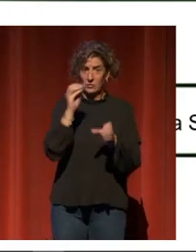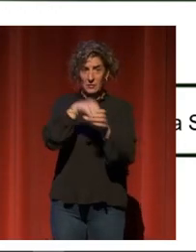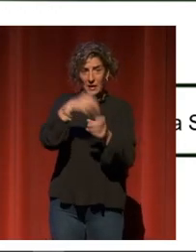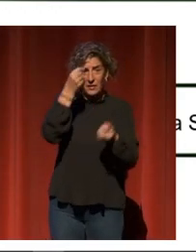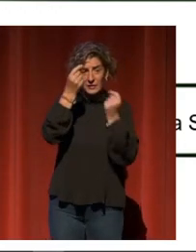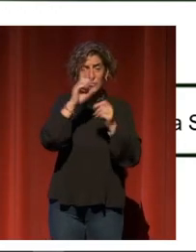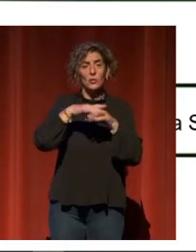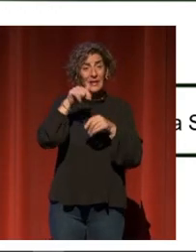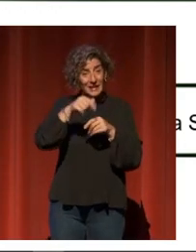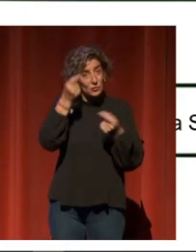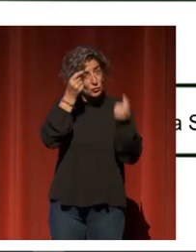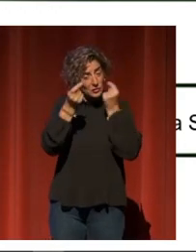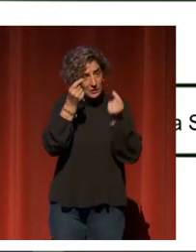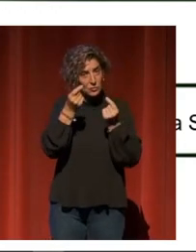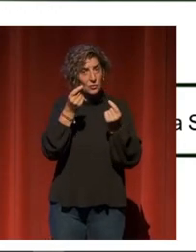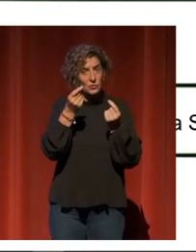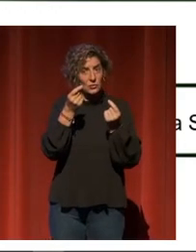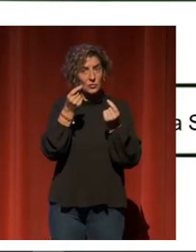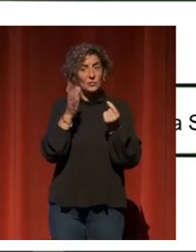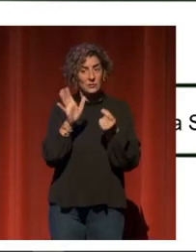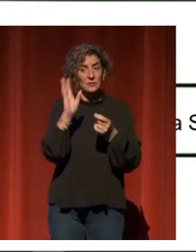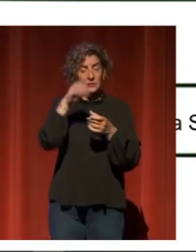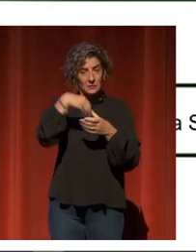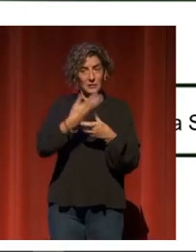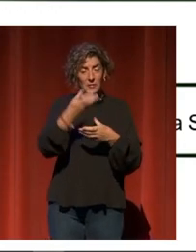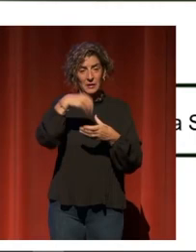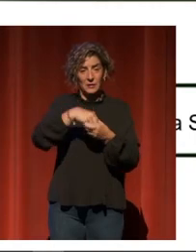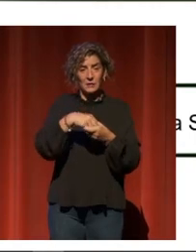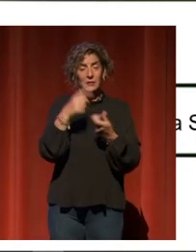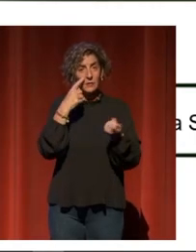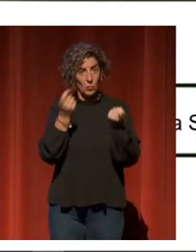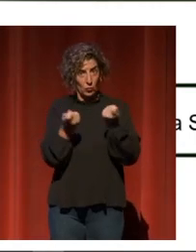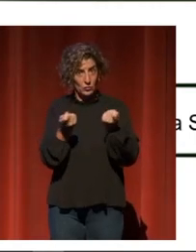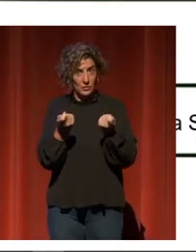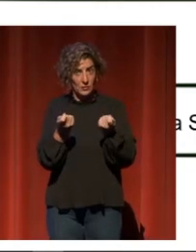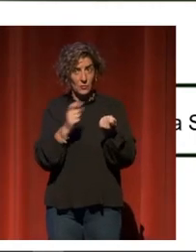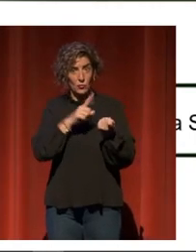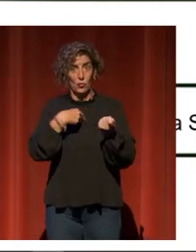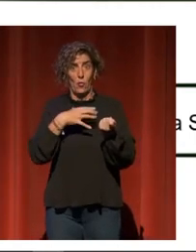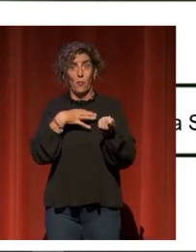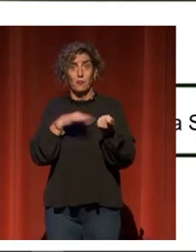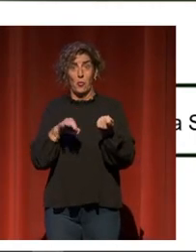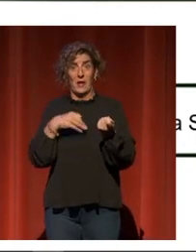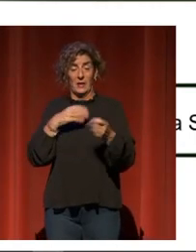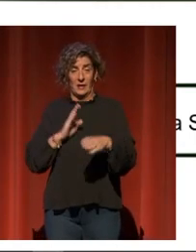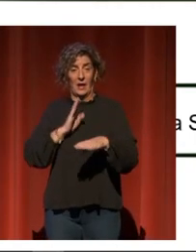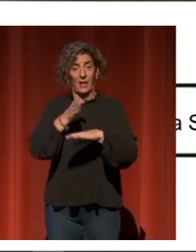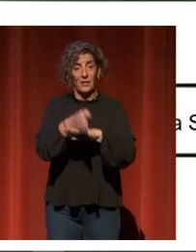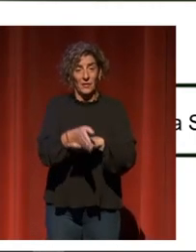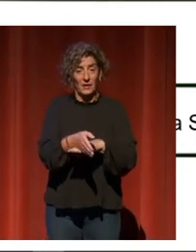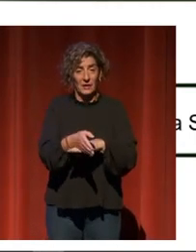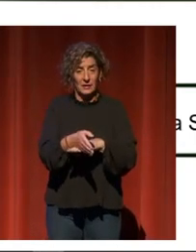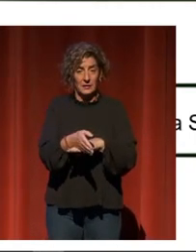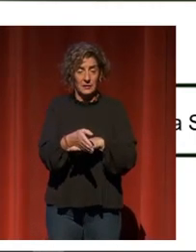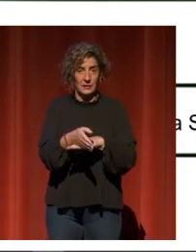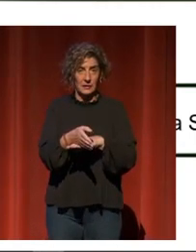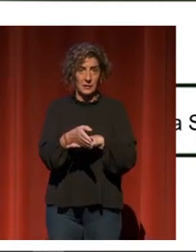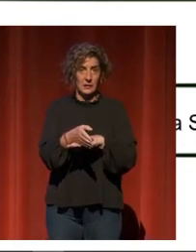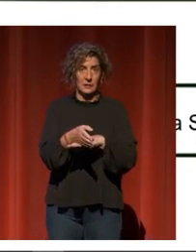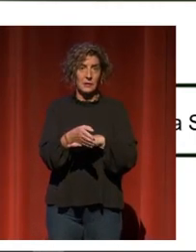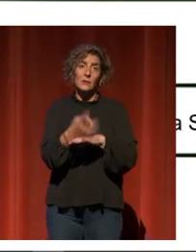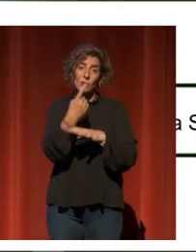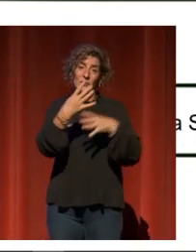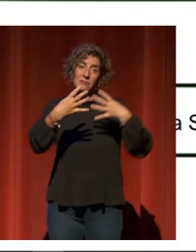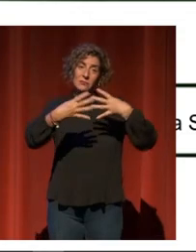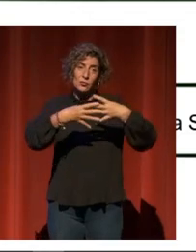estos datos fueran interoperables y que pudiéramos acceder a ellos y que tuvieran una estructura similar